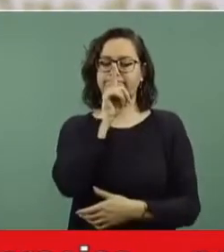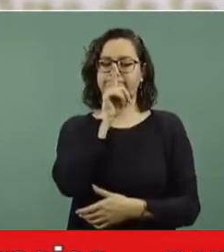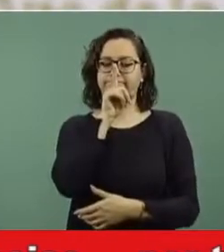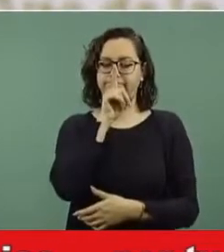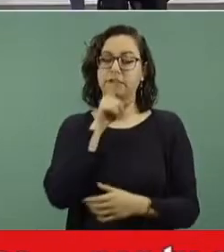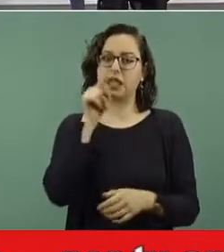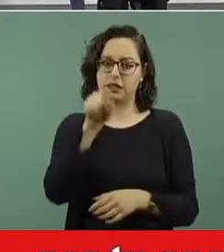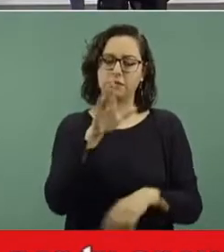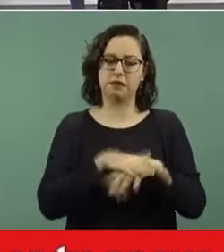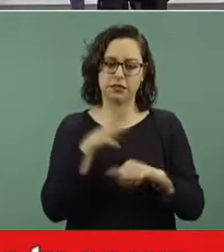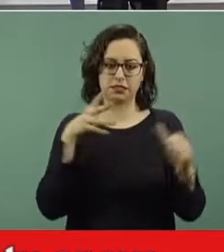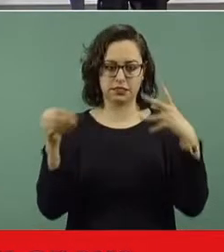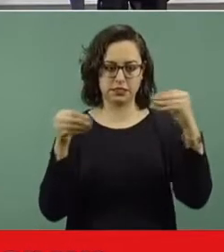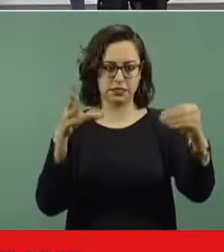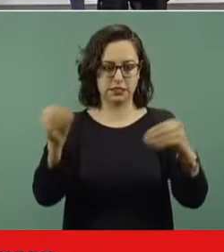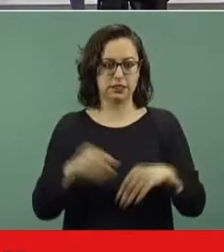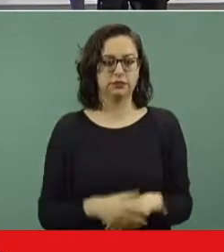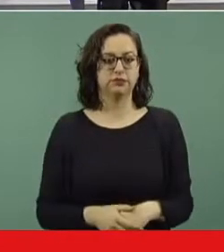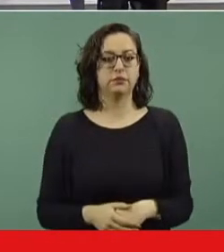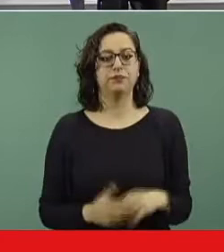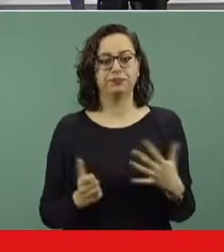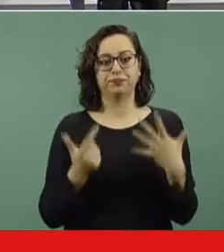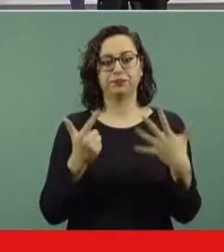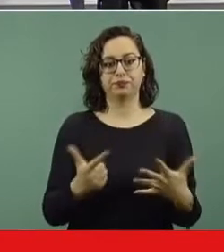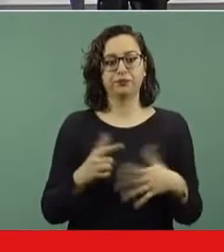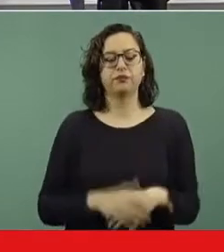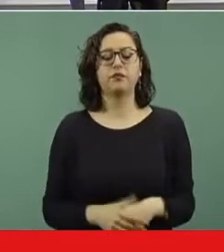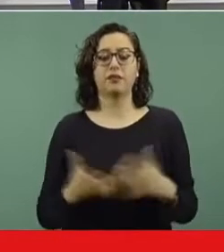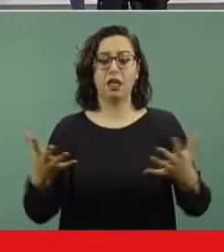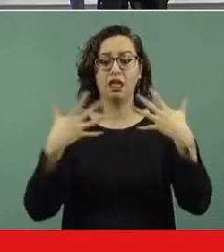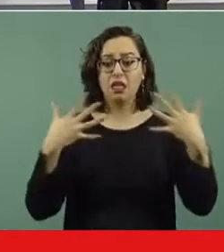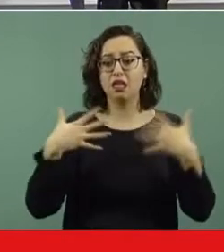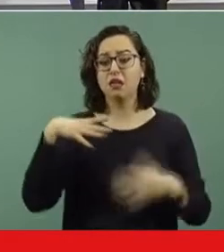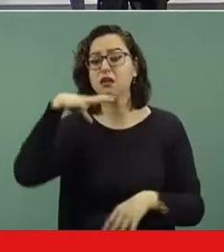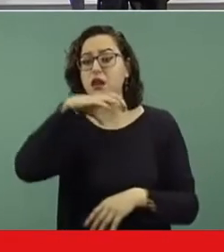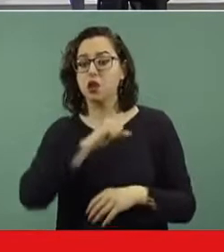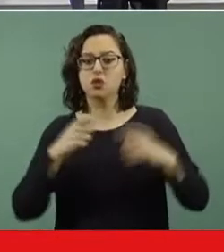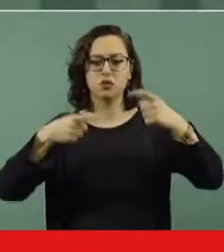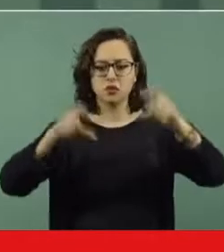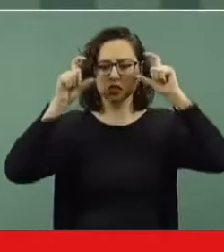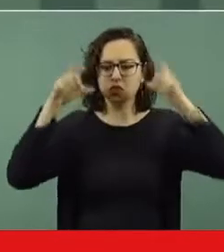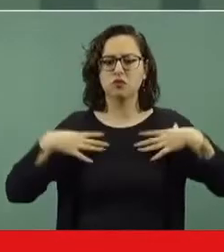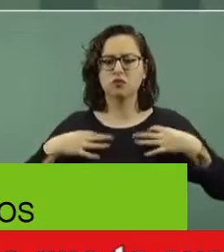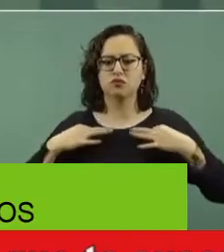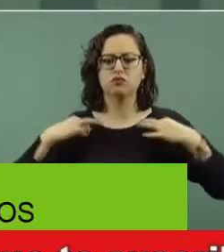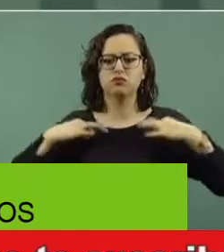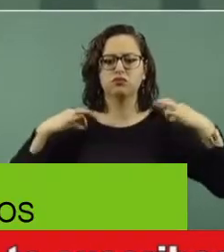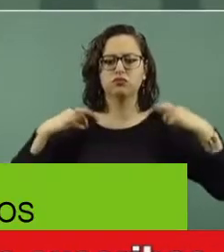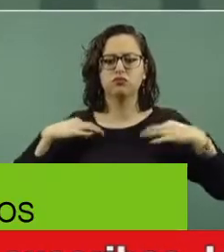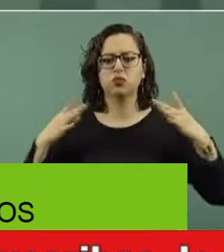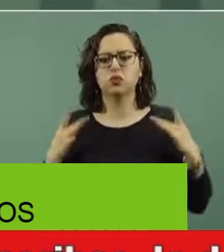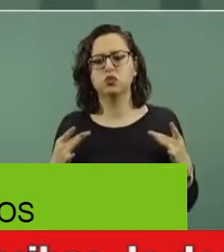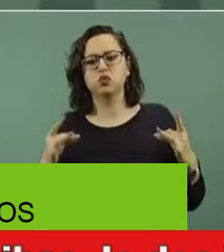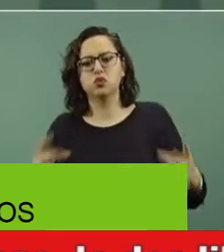contagio mayor. Protégete del calor, usa ropa ligera, lentes, protector solar e hidrátate. Esta es una recomendación no